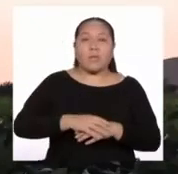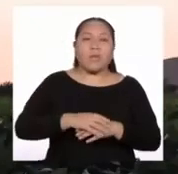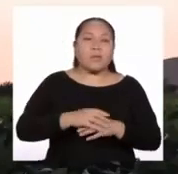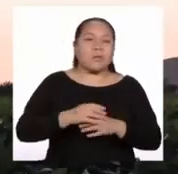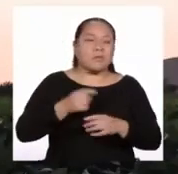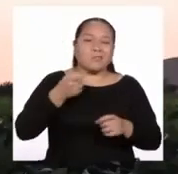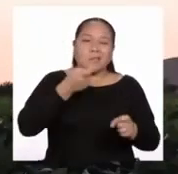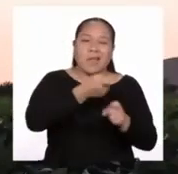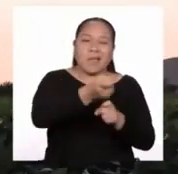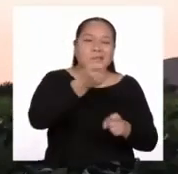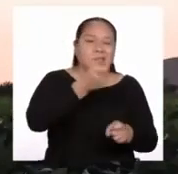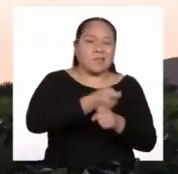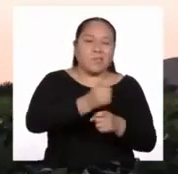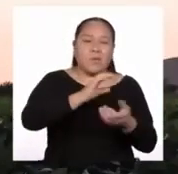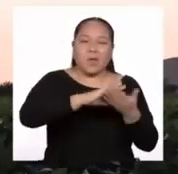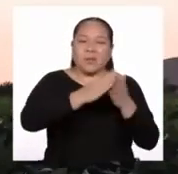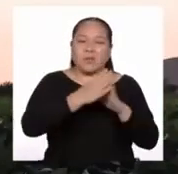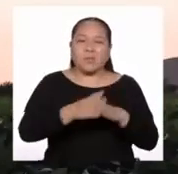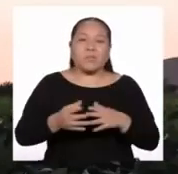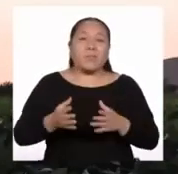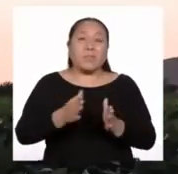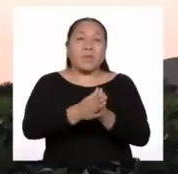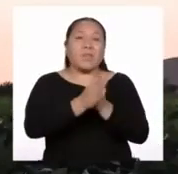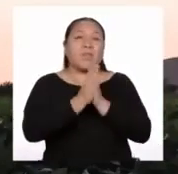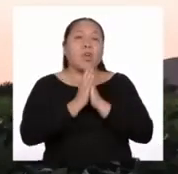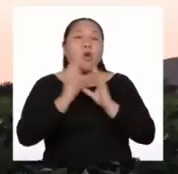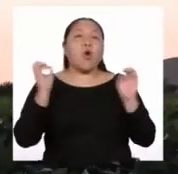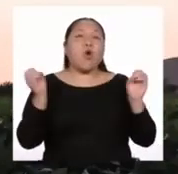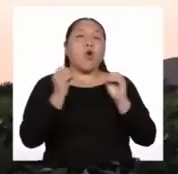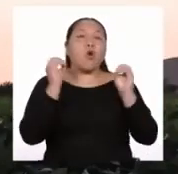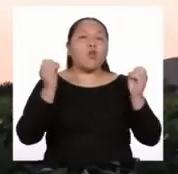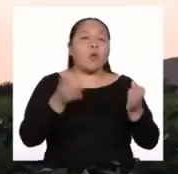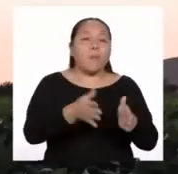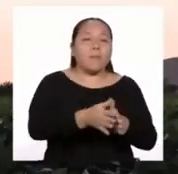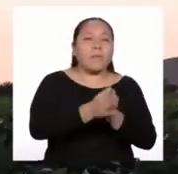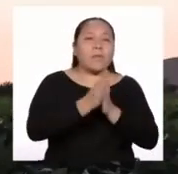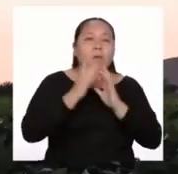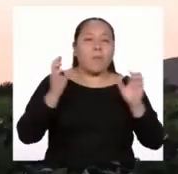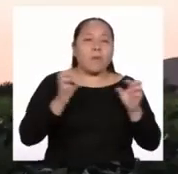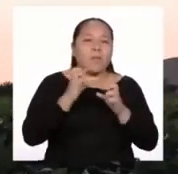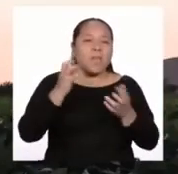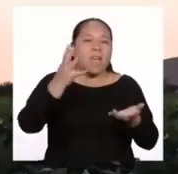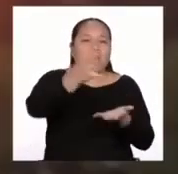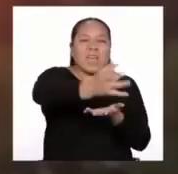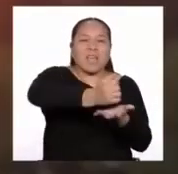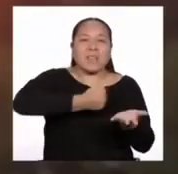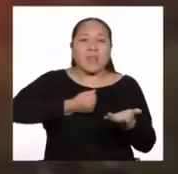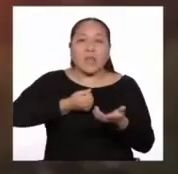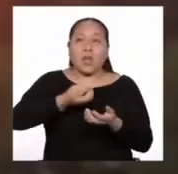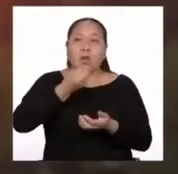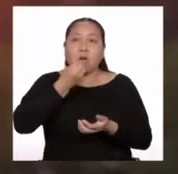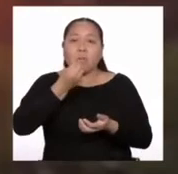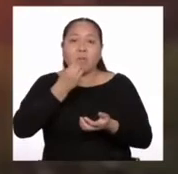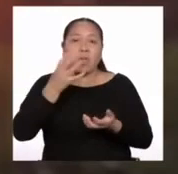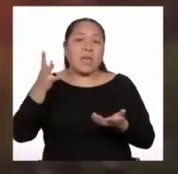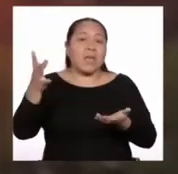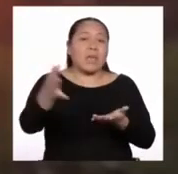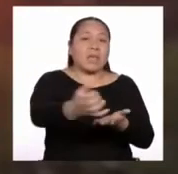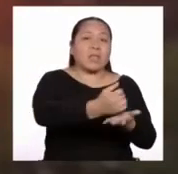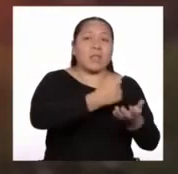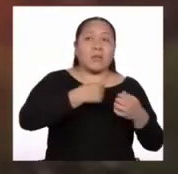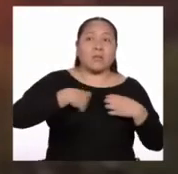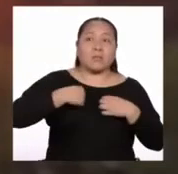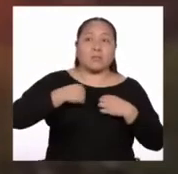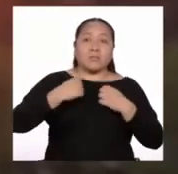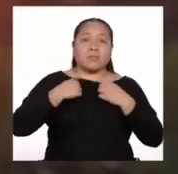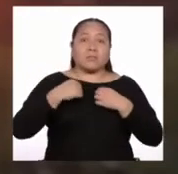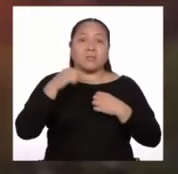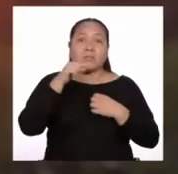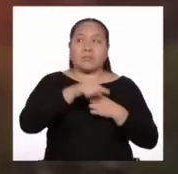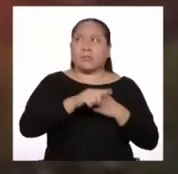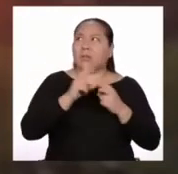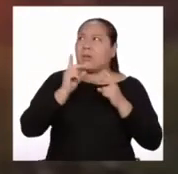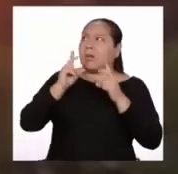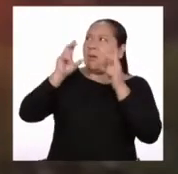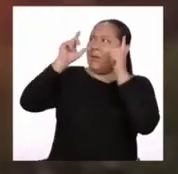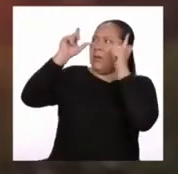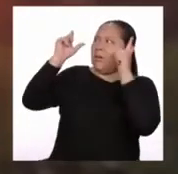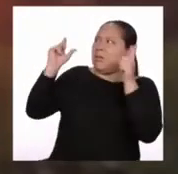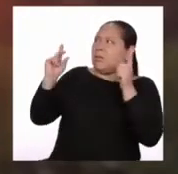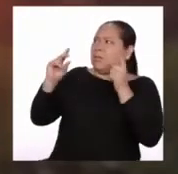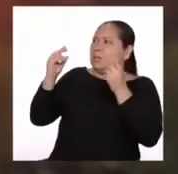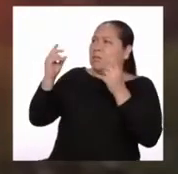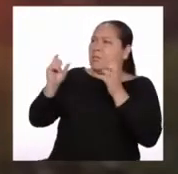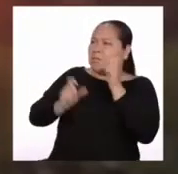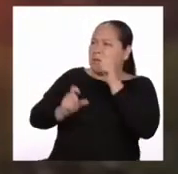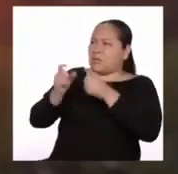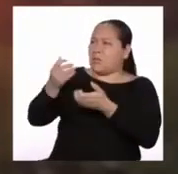a los indios, pidiéndoles oro y plata, y quitándoles comida y vestido, los cuales se espantaron de ver gente nueva nunca vista.